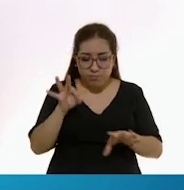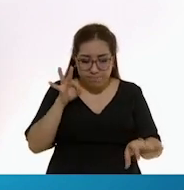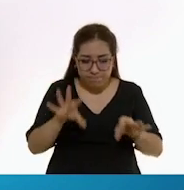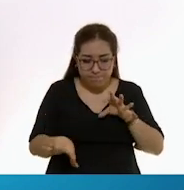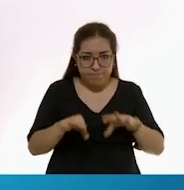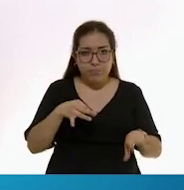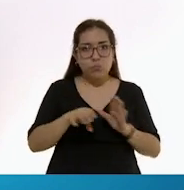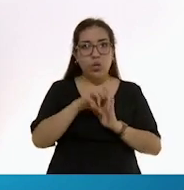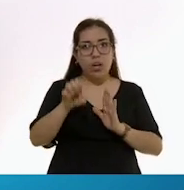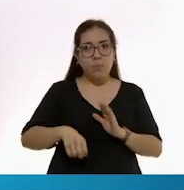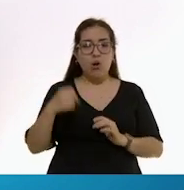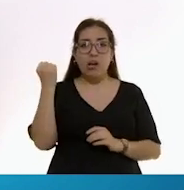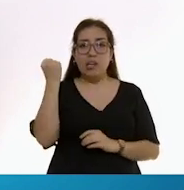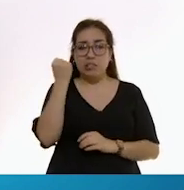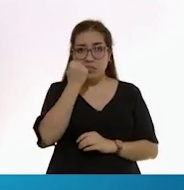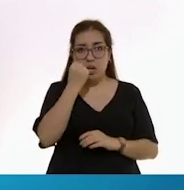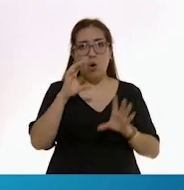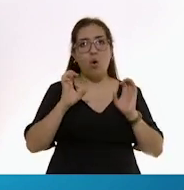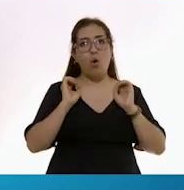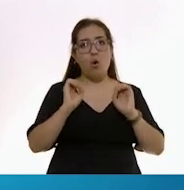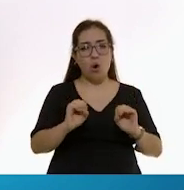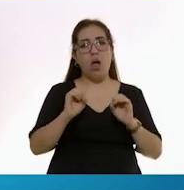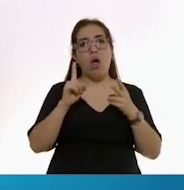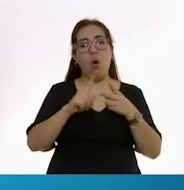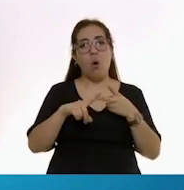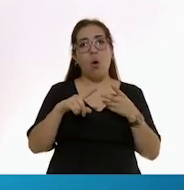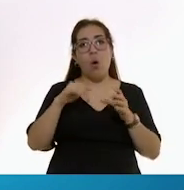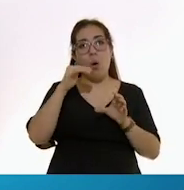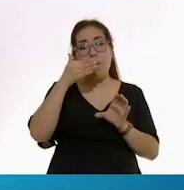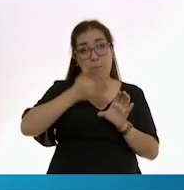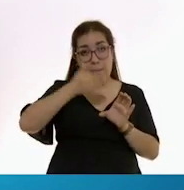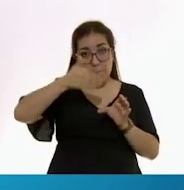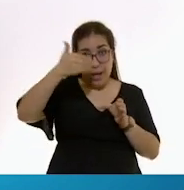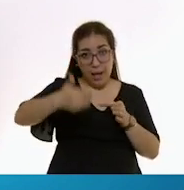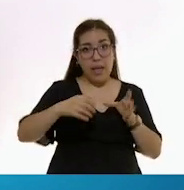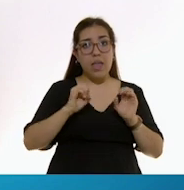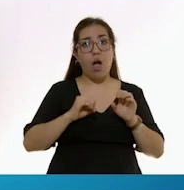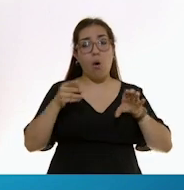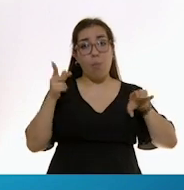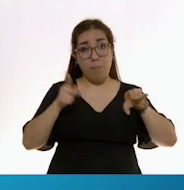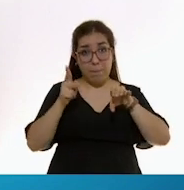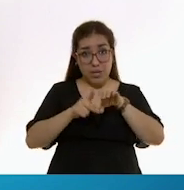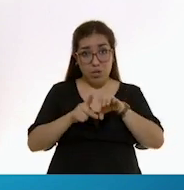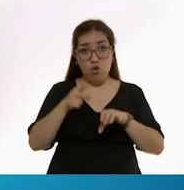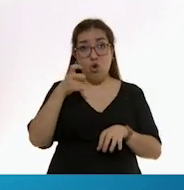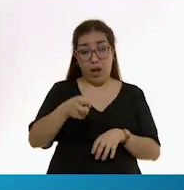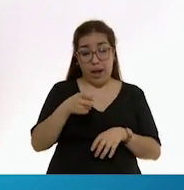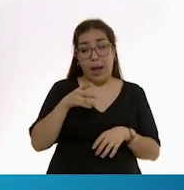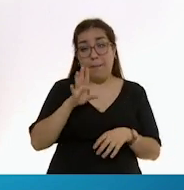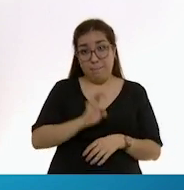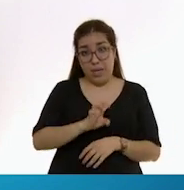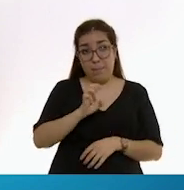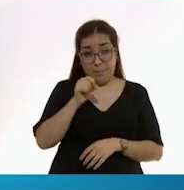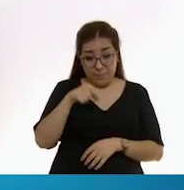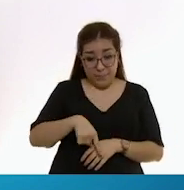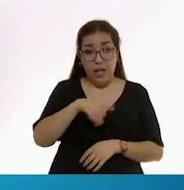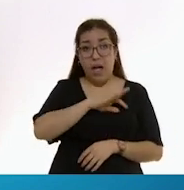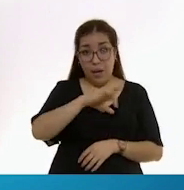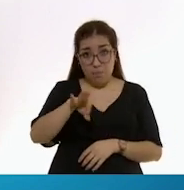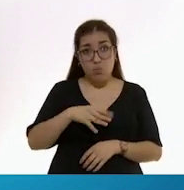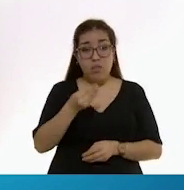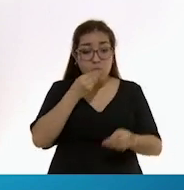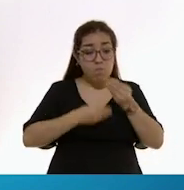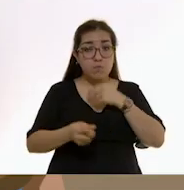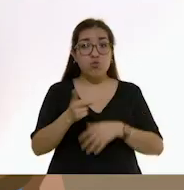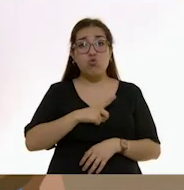trozos de zanahoria cocida, pedazos de papaya o pepino. De esta manera, el bebé podrá alimentarse por